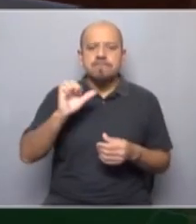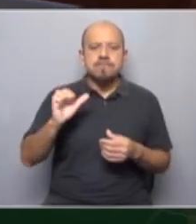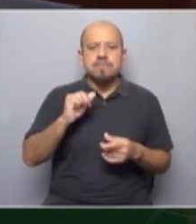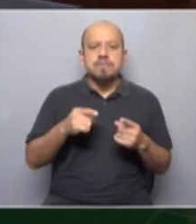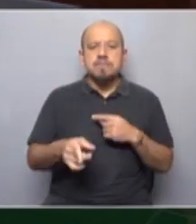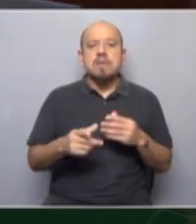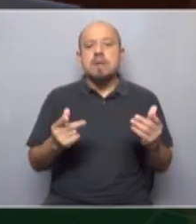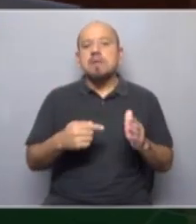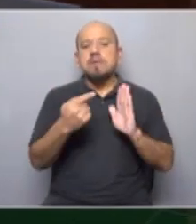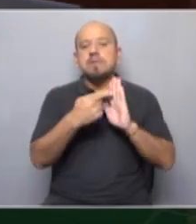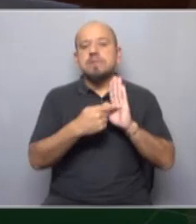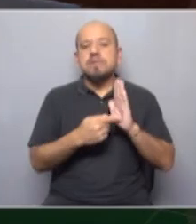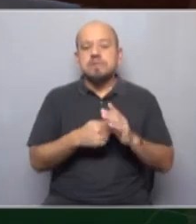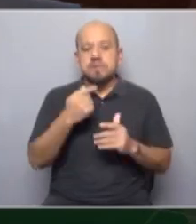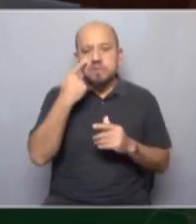poner condiciones laborales.